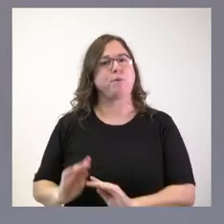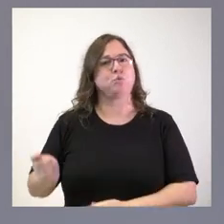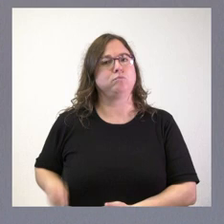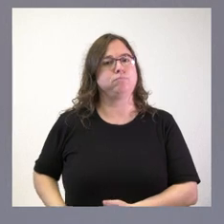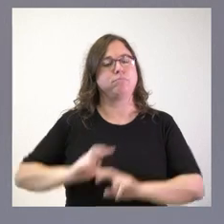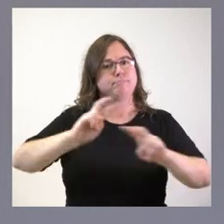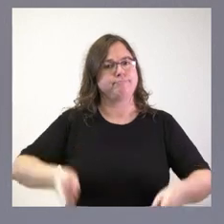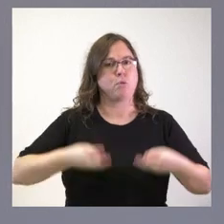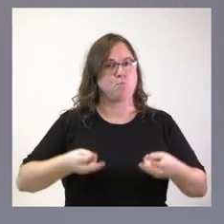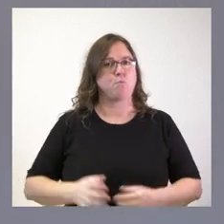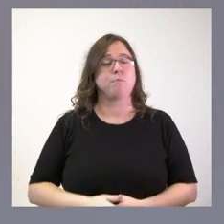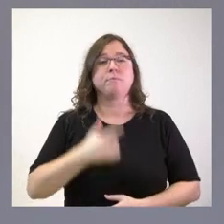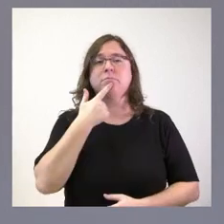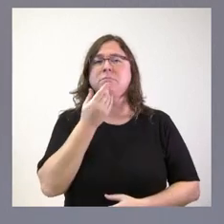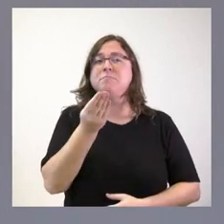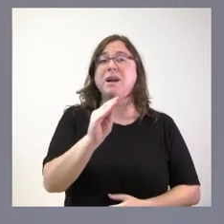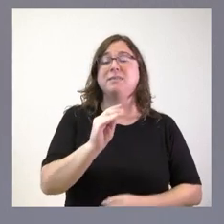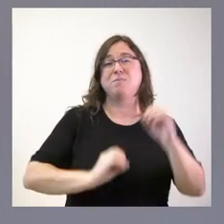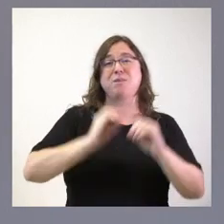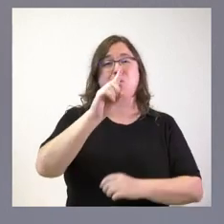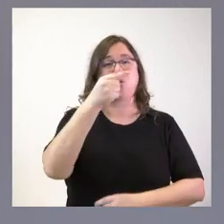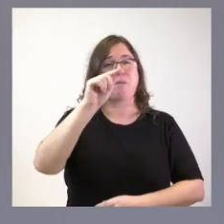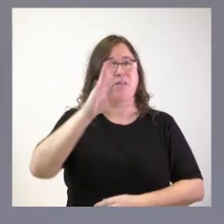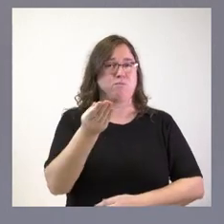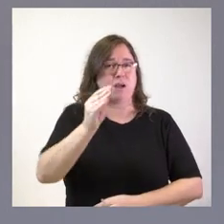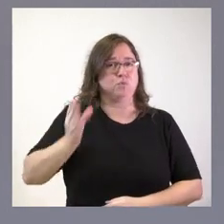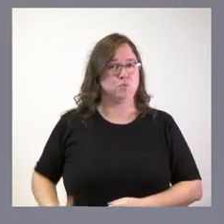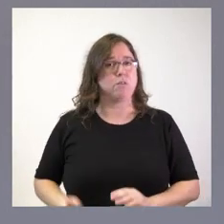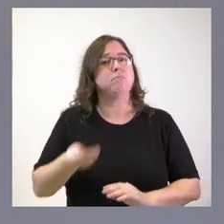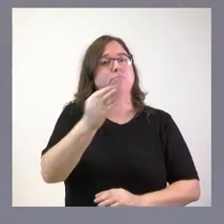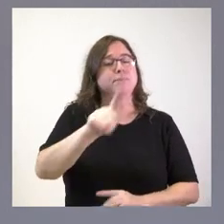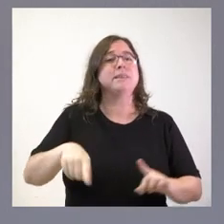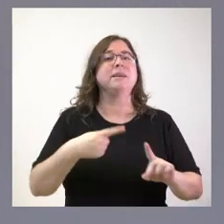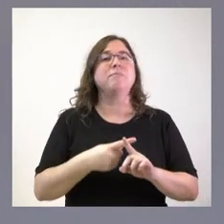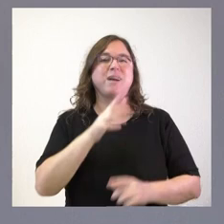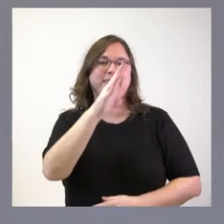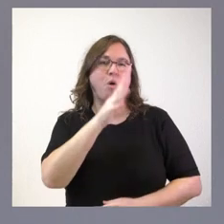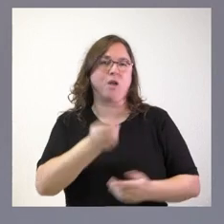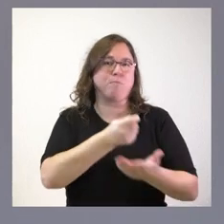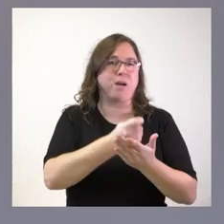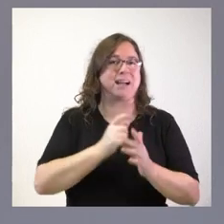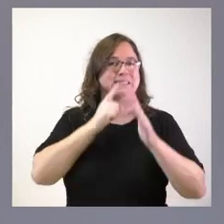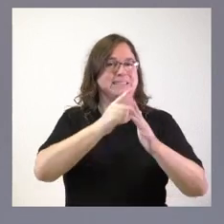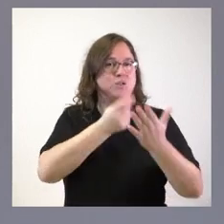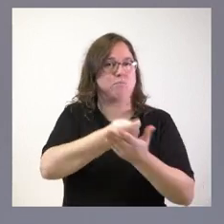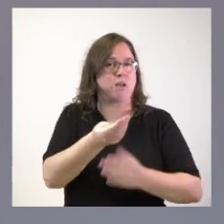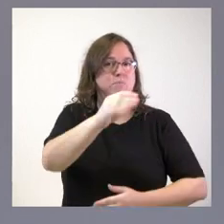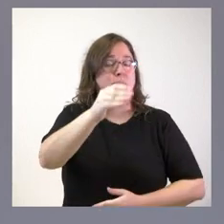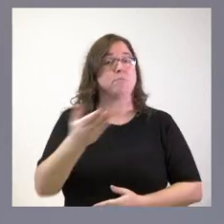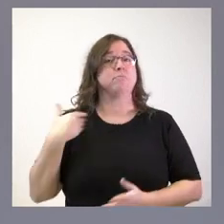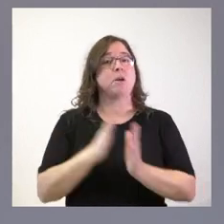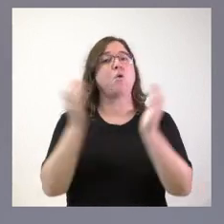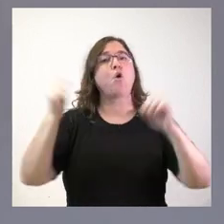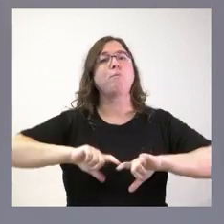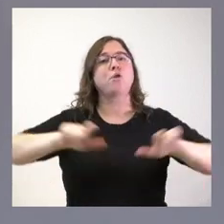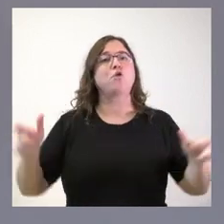concreto, hablamos del incremento salarial del 1,5%, de los tramos de quinquenios y sexenios acordados en el tercer convenio colectivo del personal